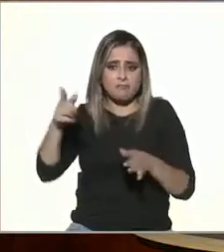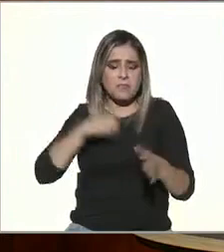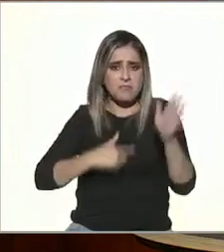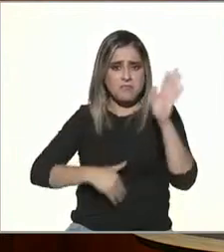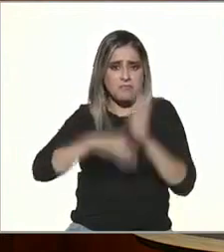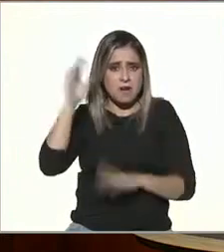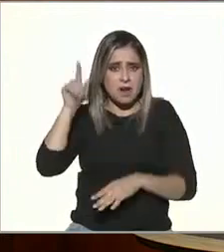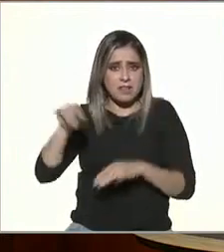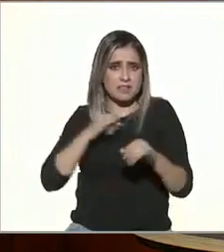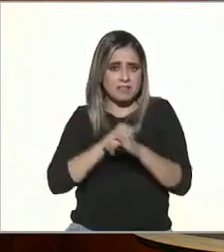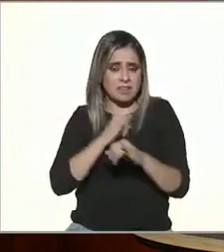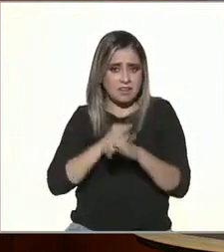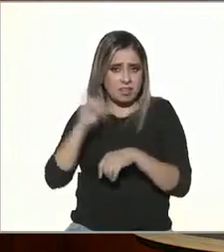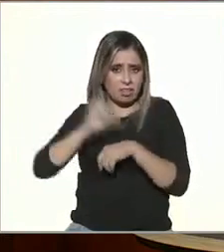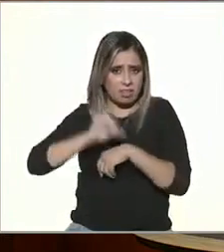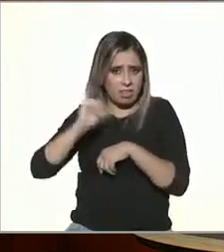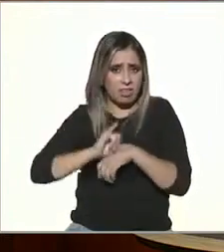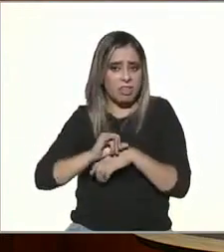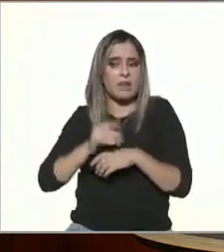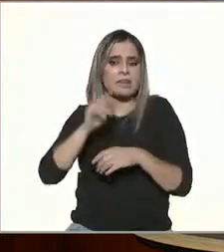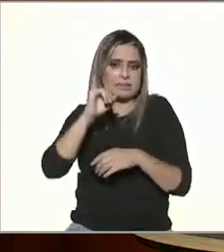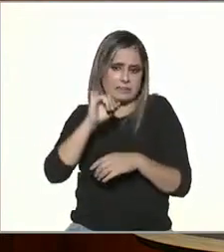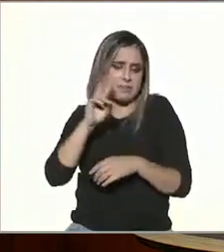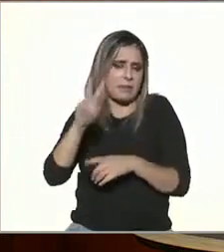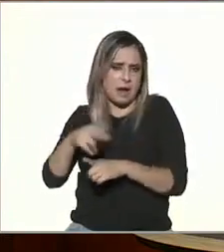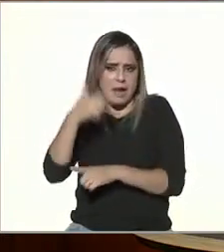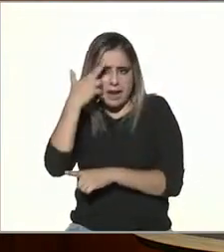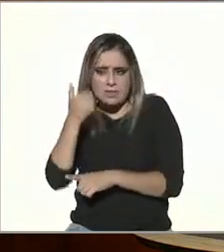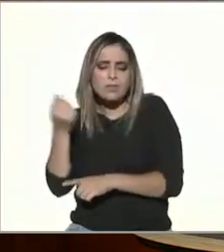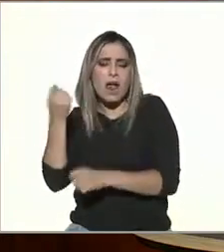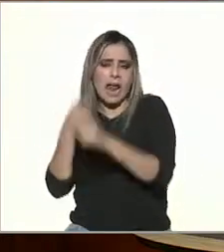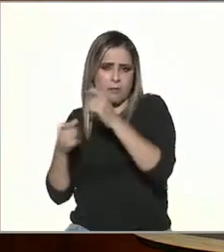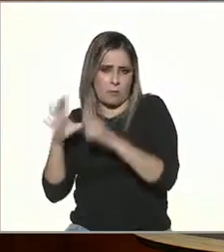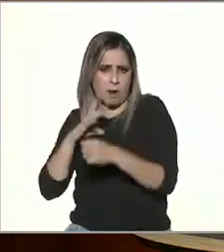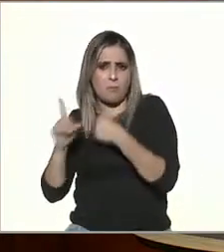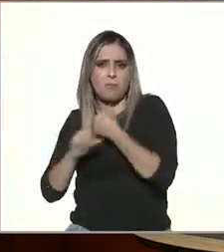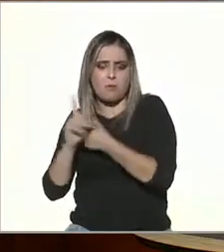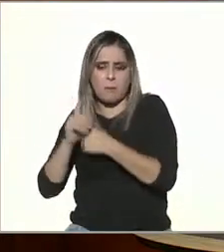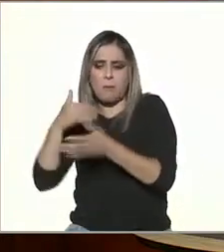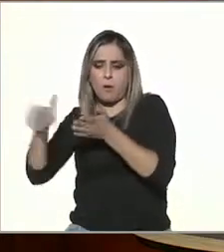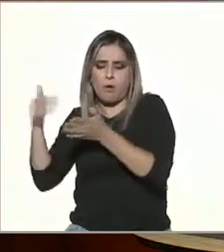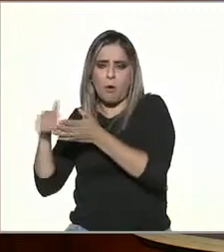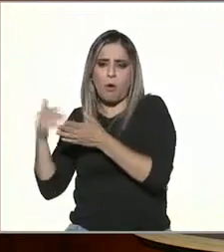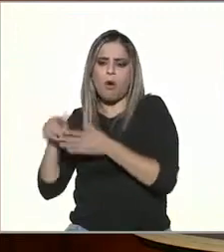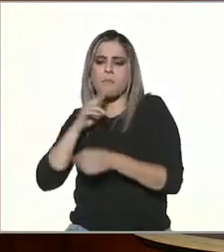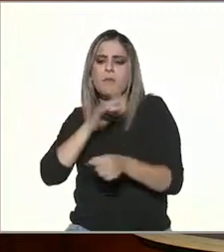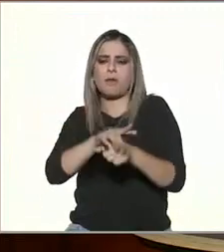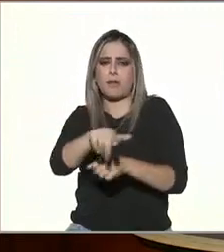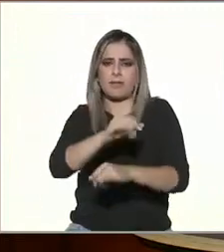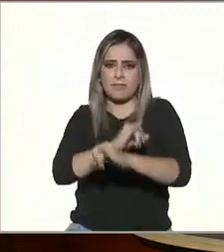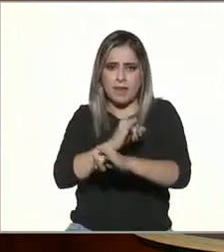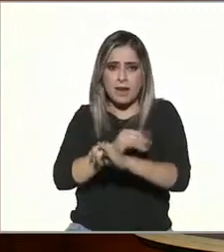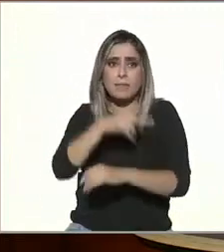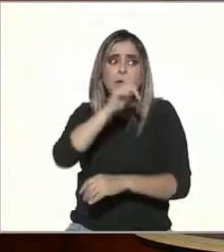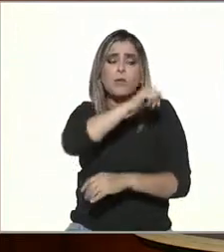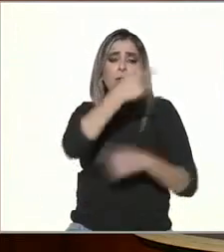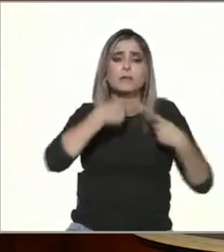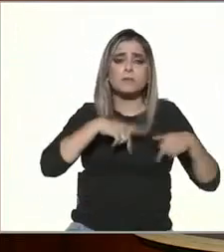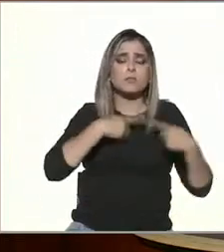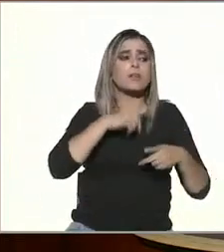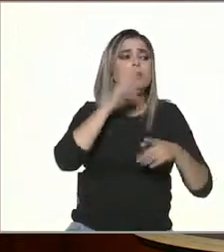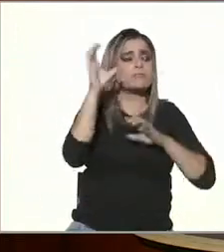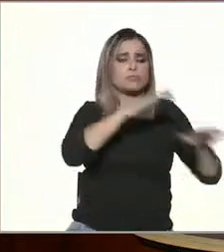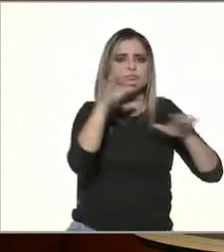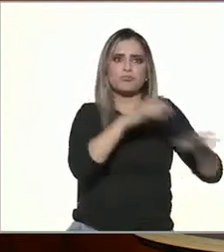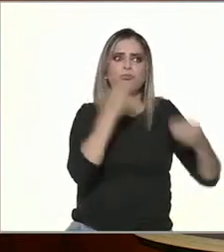abrió el abanico de posibilidades de muchísimas personas para tener empleo ¿cuántos de nosotros pues no conocemos personas que se han dedicado a